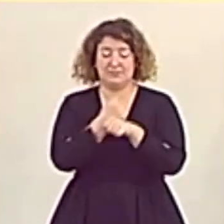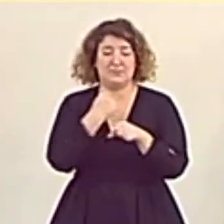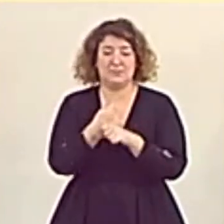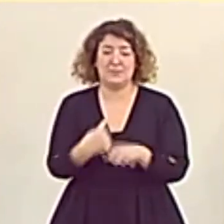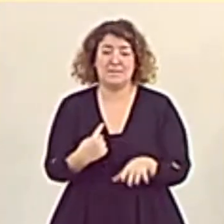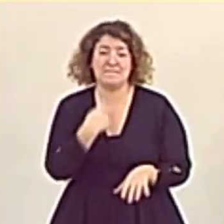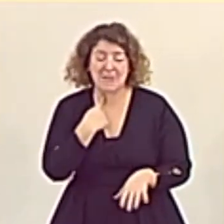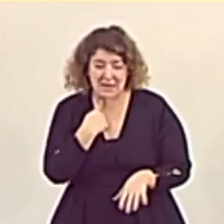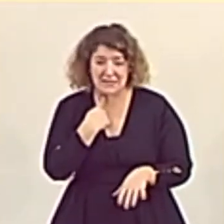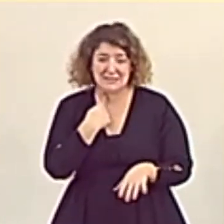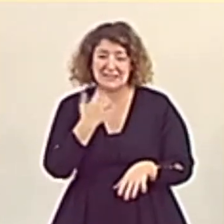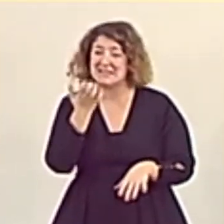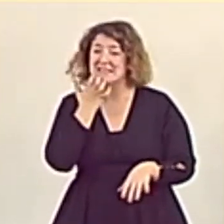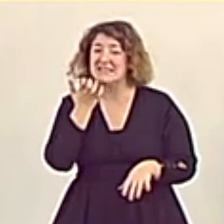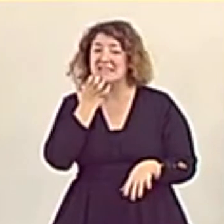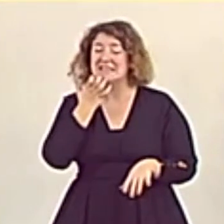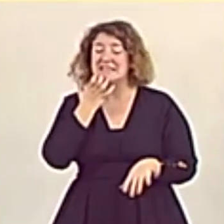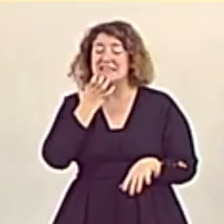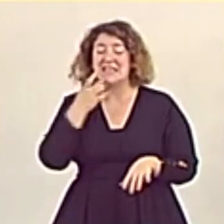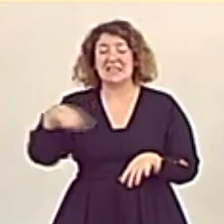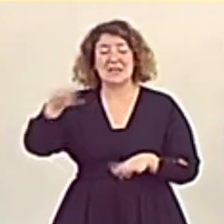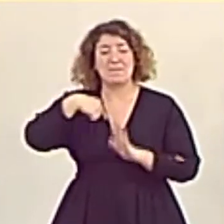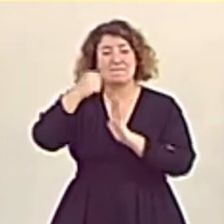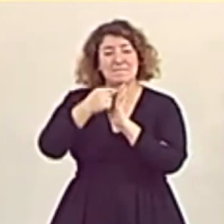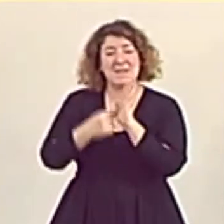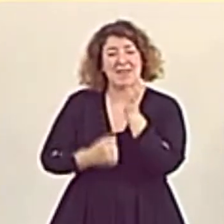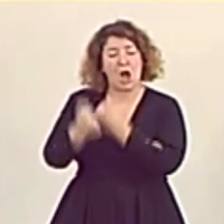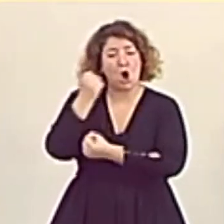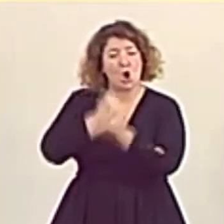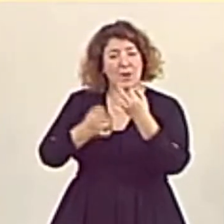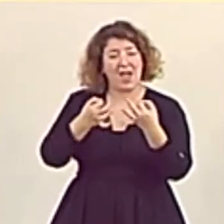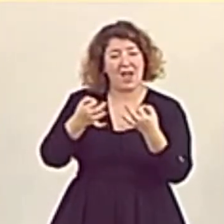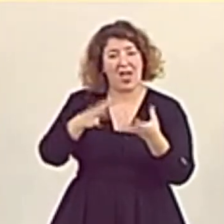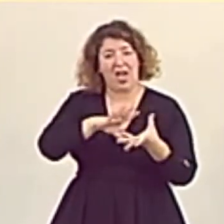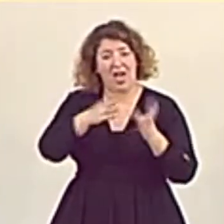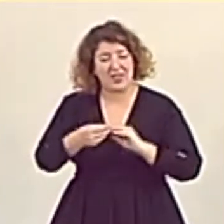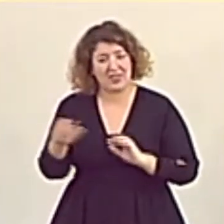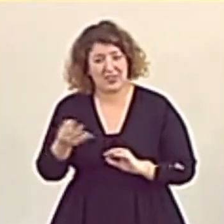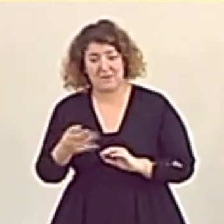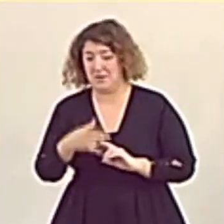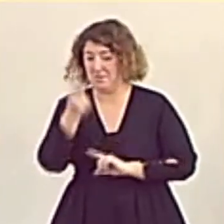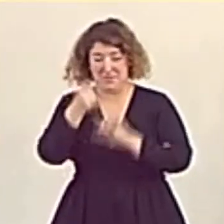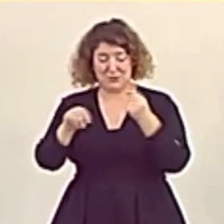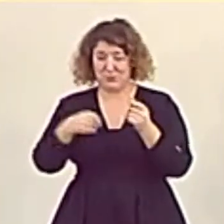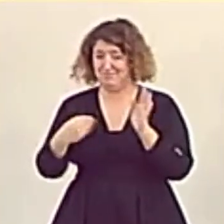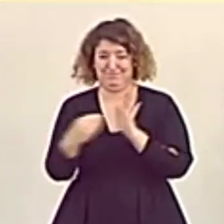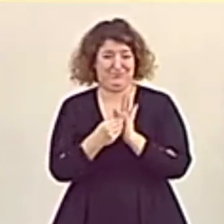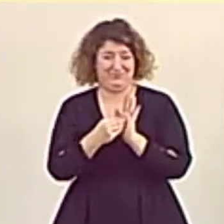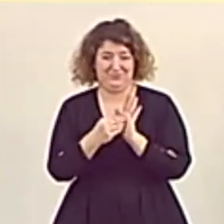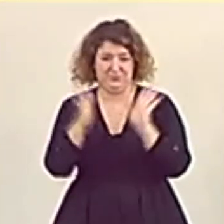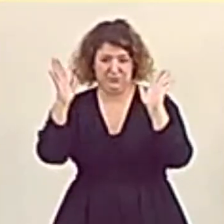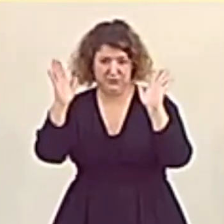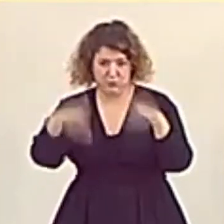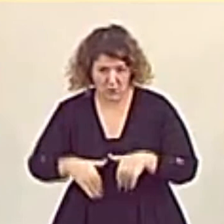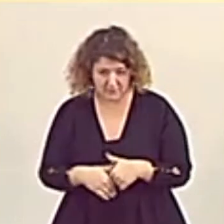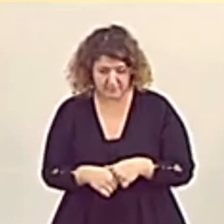si no se toman las medidas oportunas y sus presupuestos no las toman. Y la realidad es que hay más de un